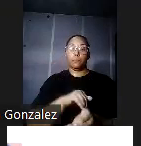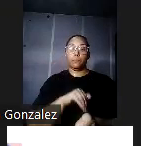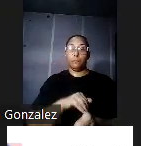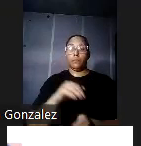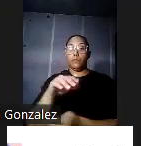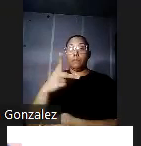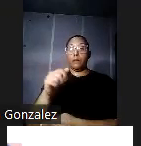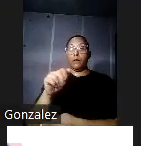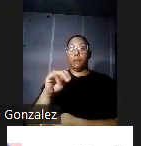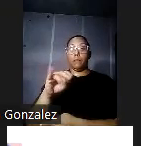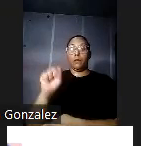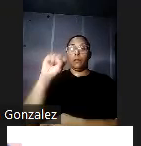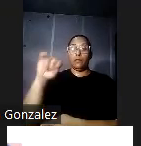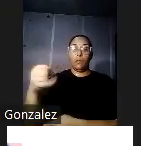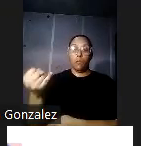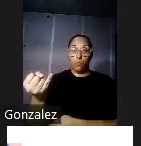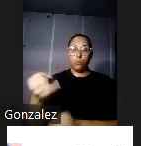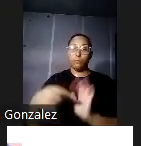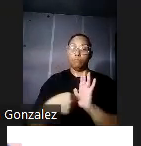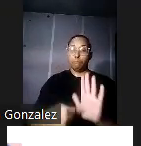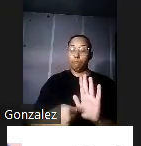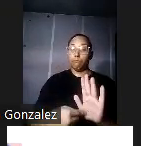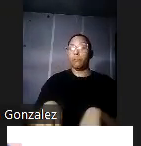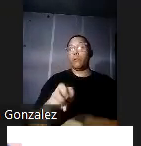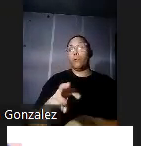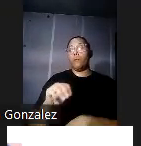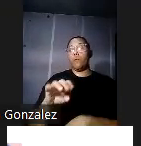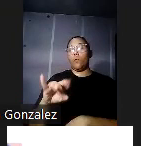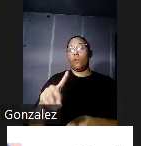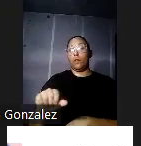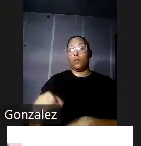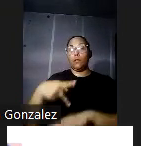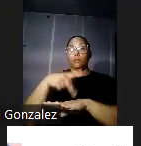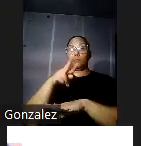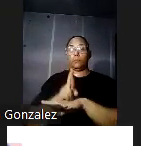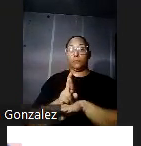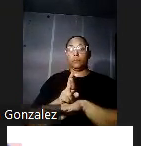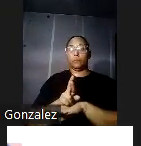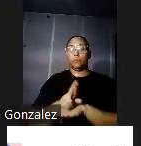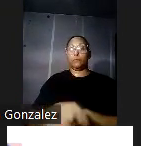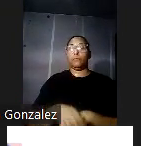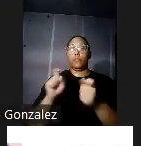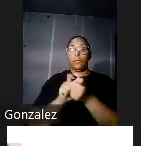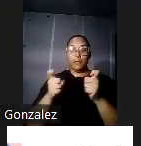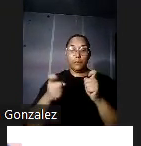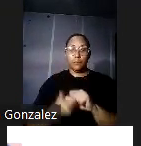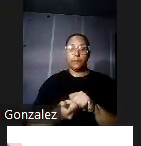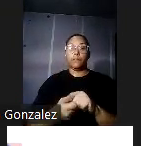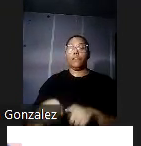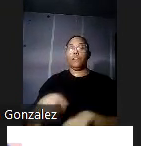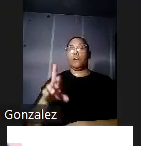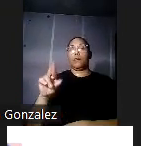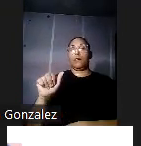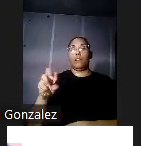una monografía titulada algunas modalidades de Scru en Puerto Rico redactada en colaboración con el doctor Ramón Suárez